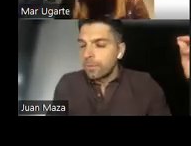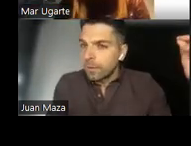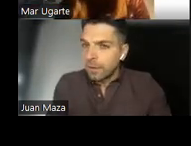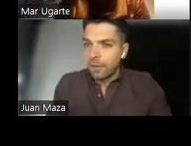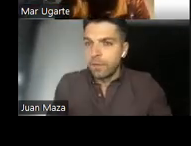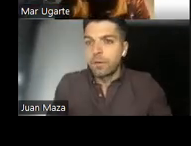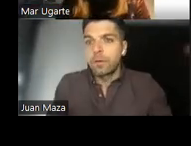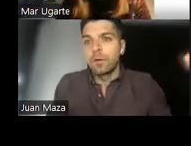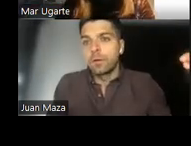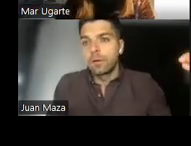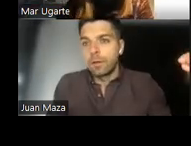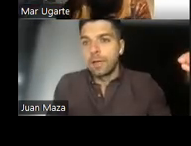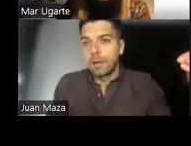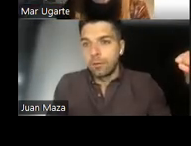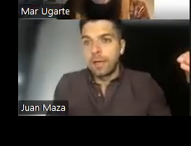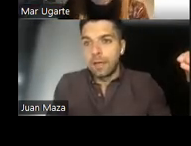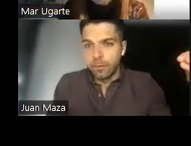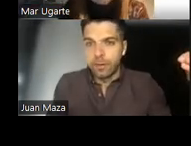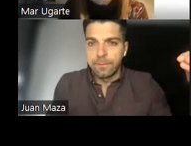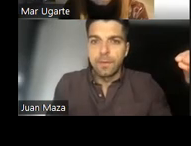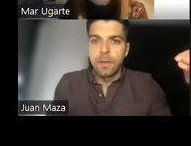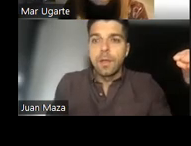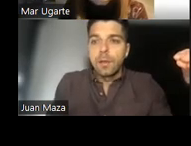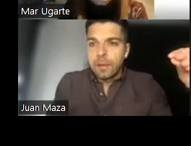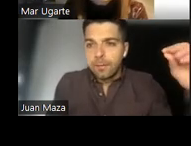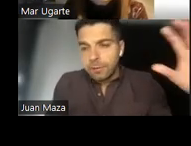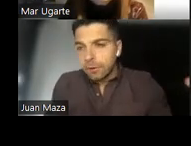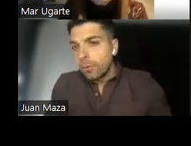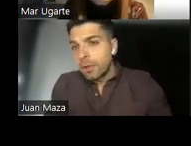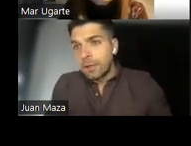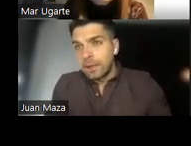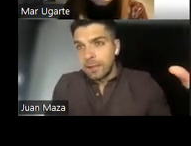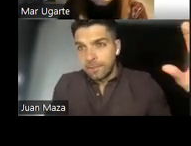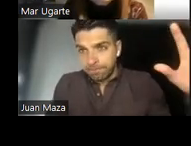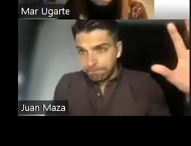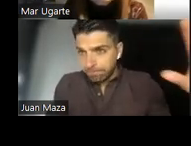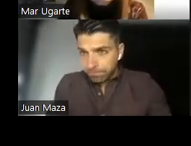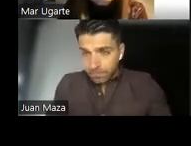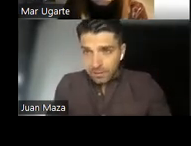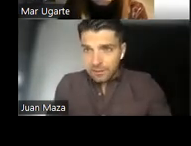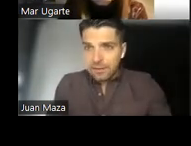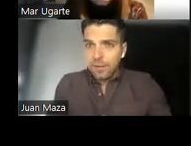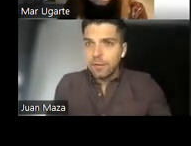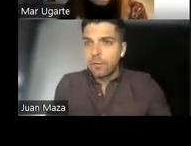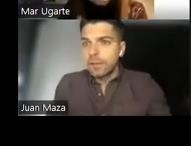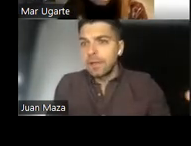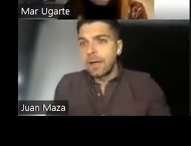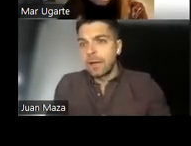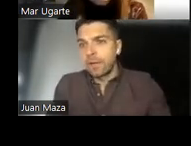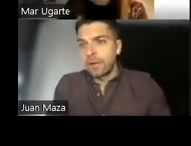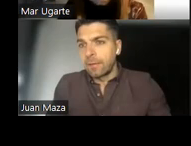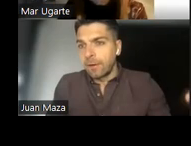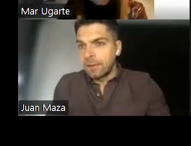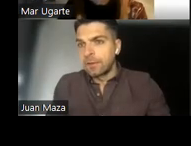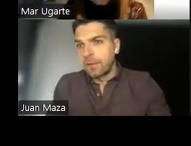supuesto, relación con la Aepona. Y sobre todo porque se están haciendo fuertes